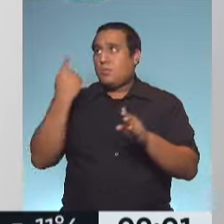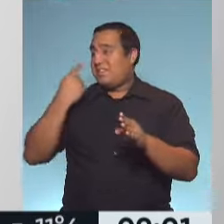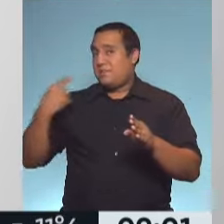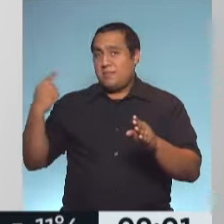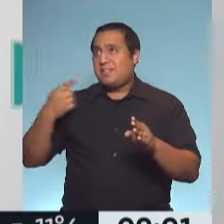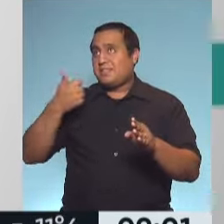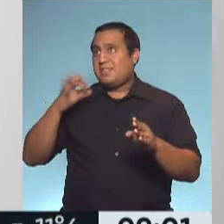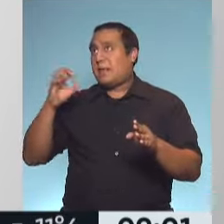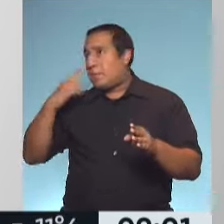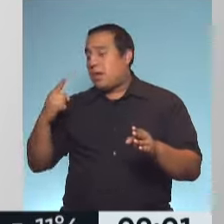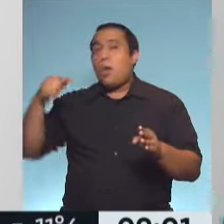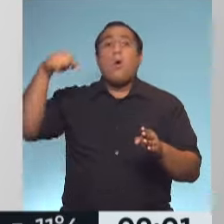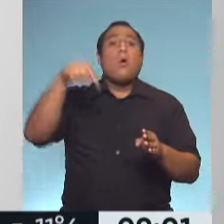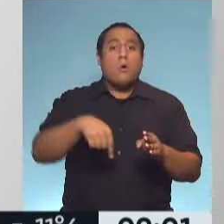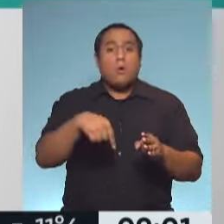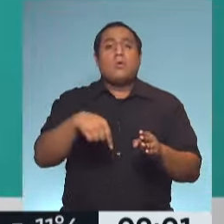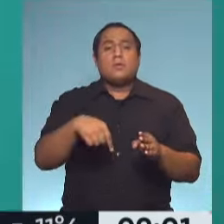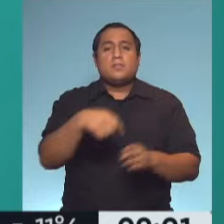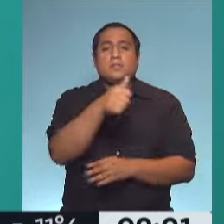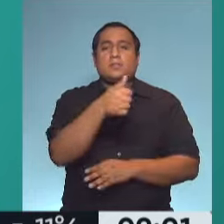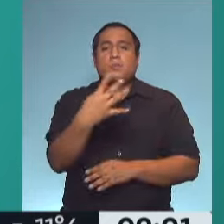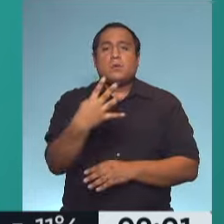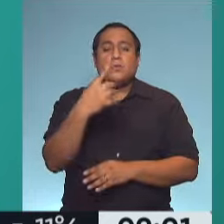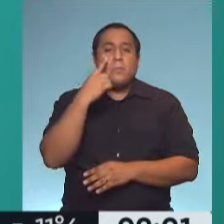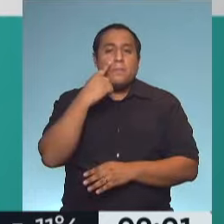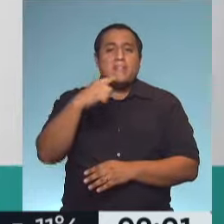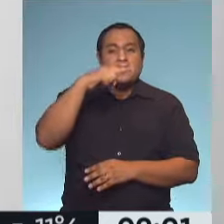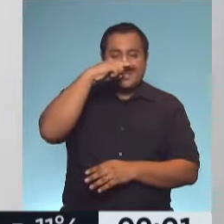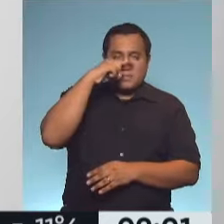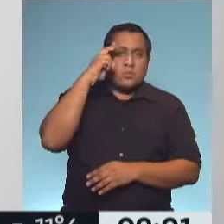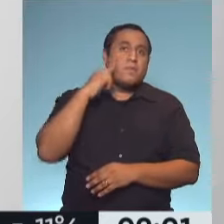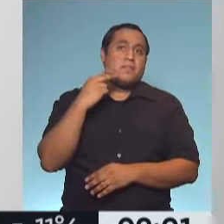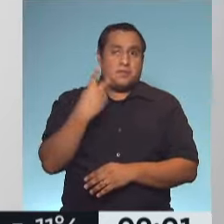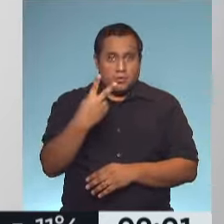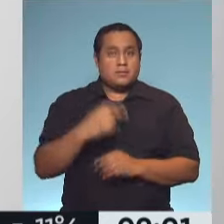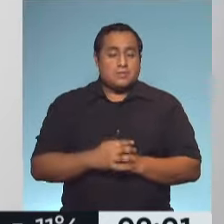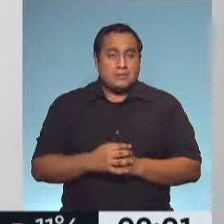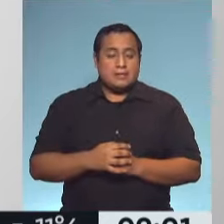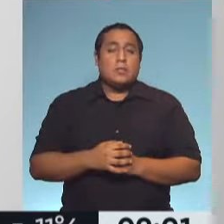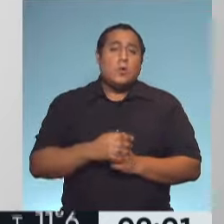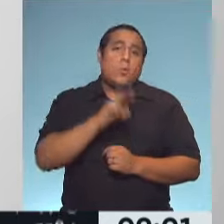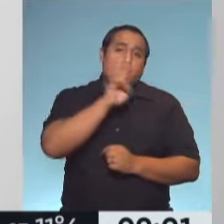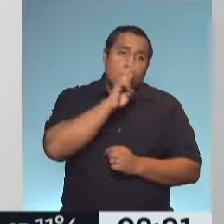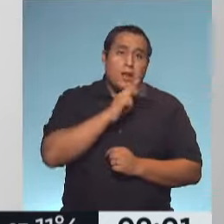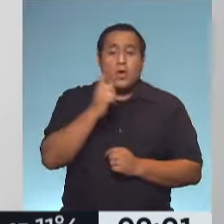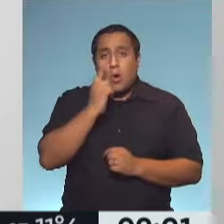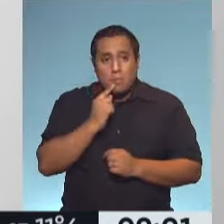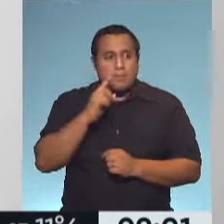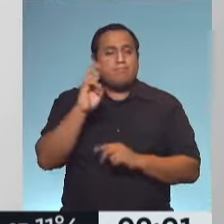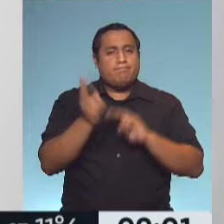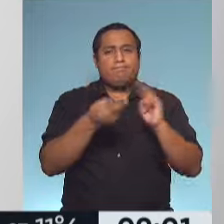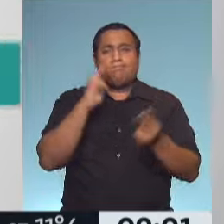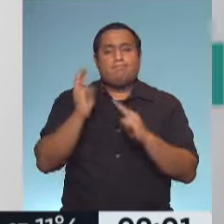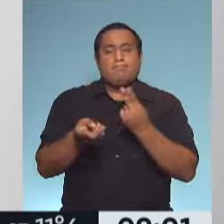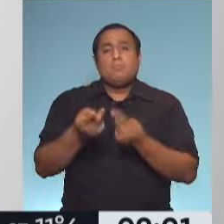60.000 y hoy estamos en 64.792 mujeres y hombres que perdieron la vida